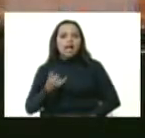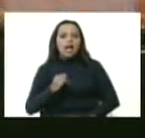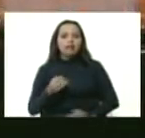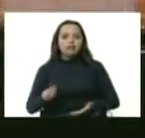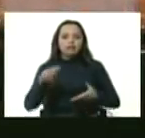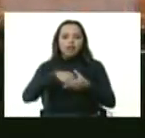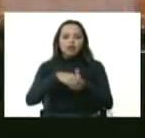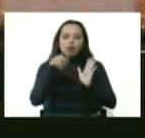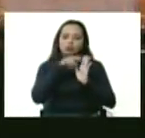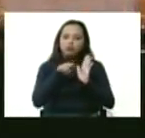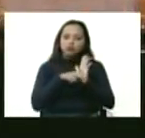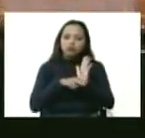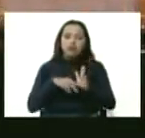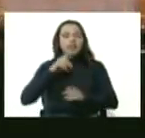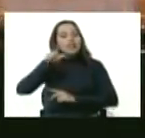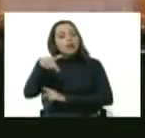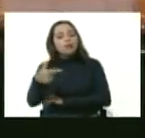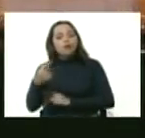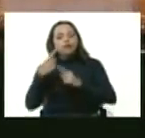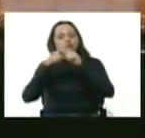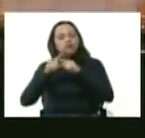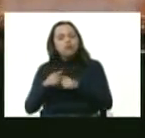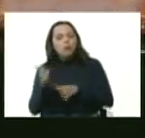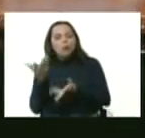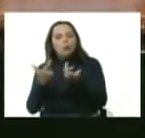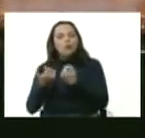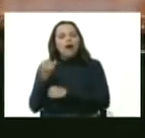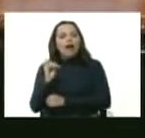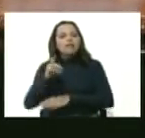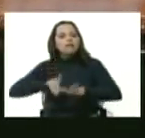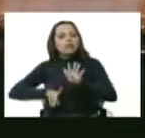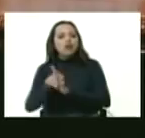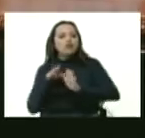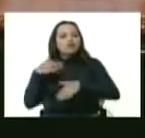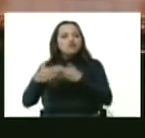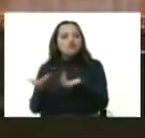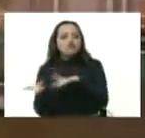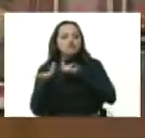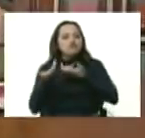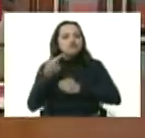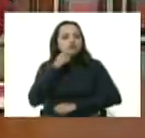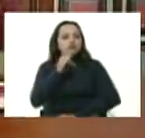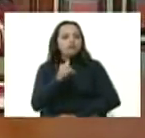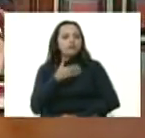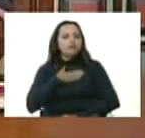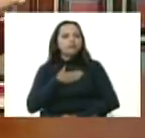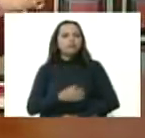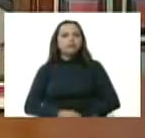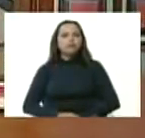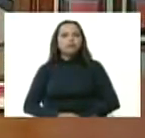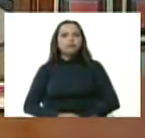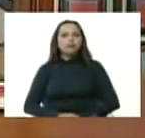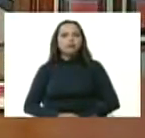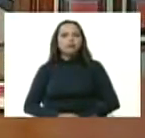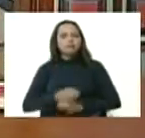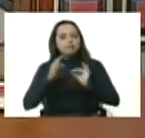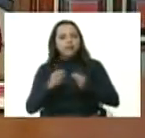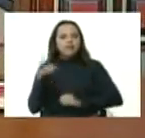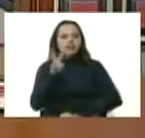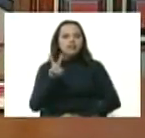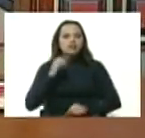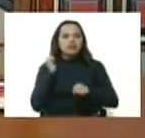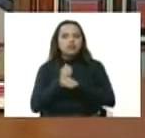agenda y me rinde cuenta de cumplimiento y avance de esta decisión así es la Venezuela productiva